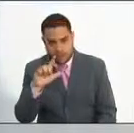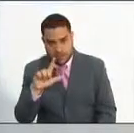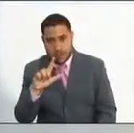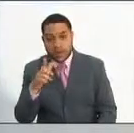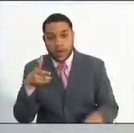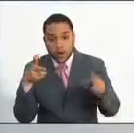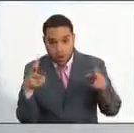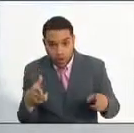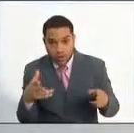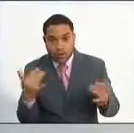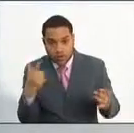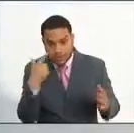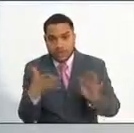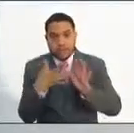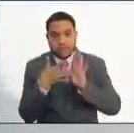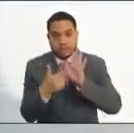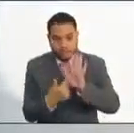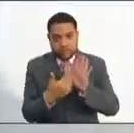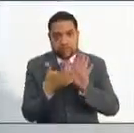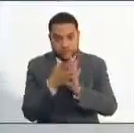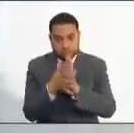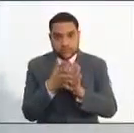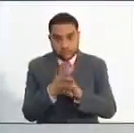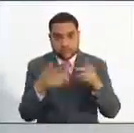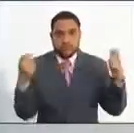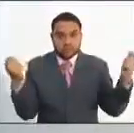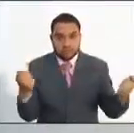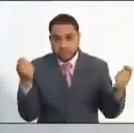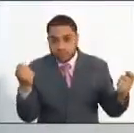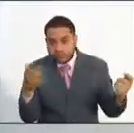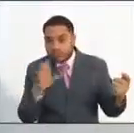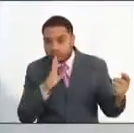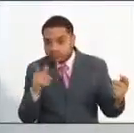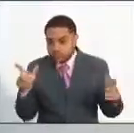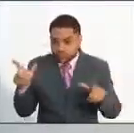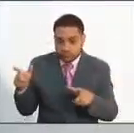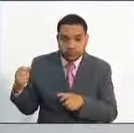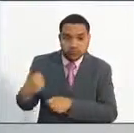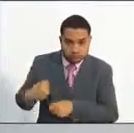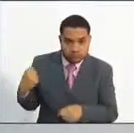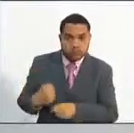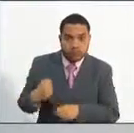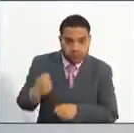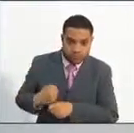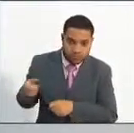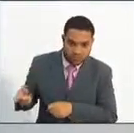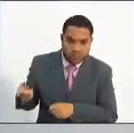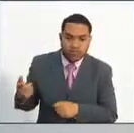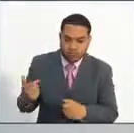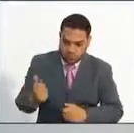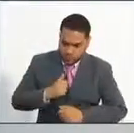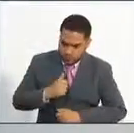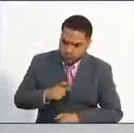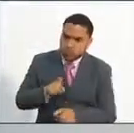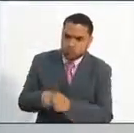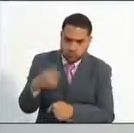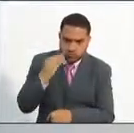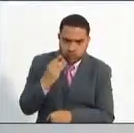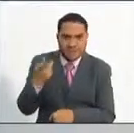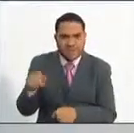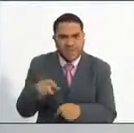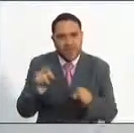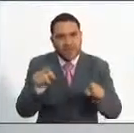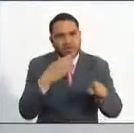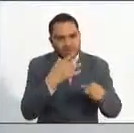quienes ya están trabajando por mérito propio y también más preguntas que ciudadanos han llevado hasta las territoriales de la ESAPE en varias ciudades